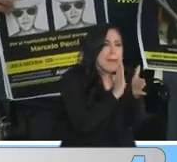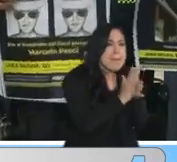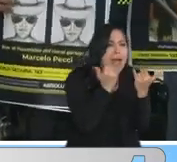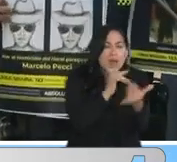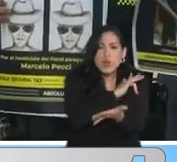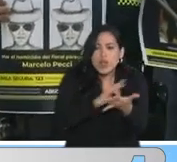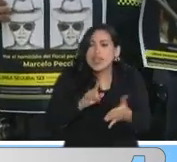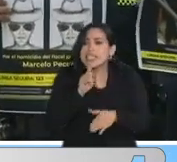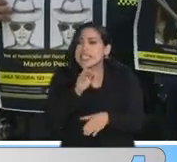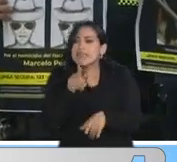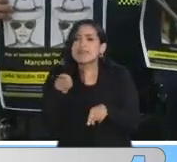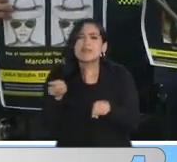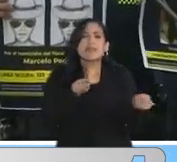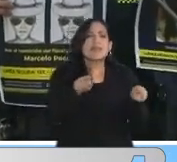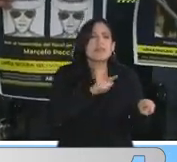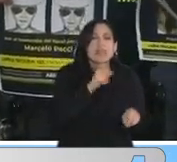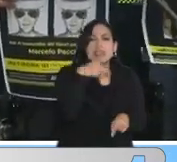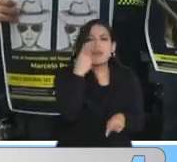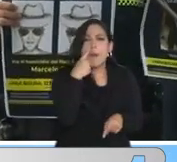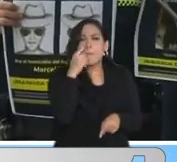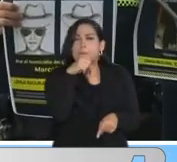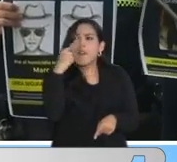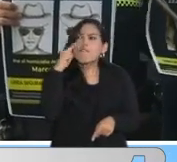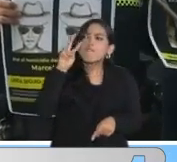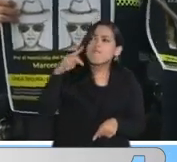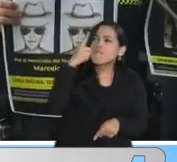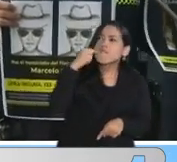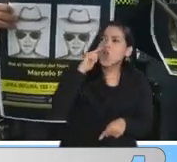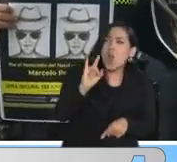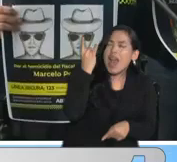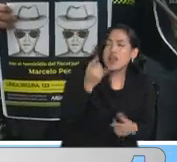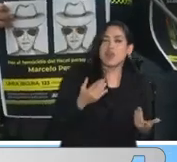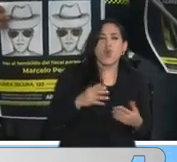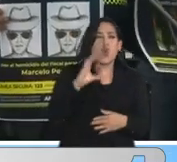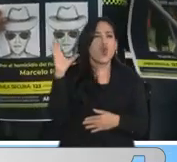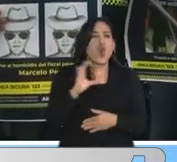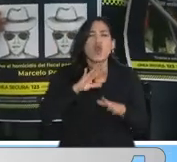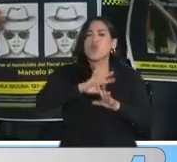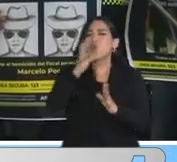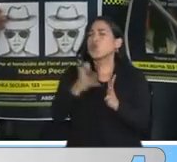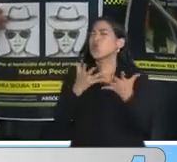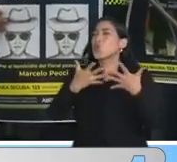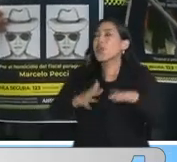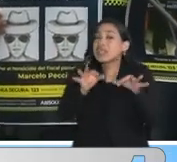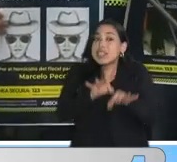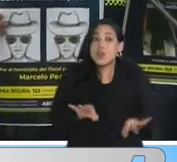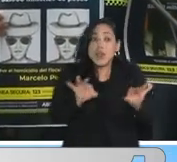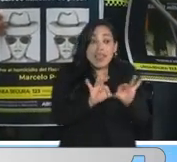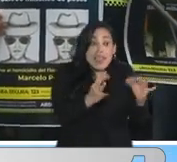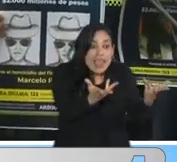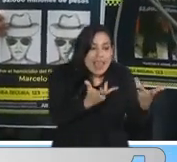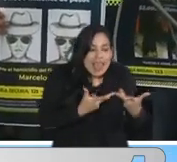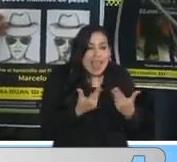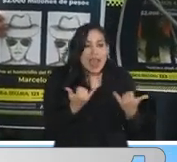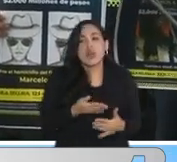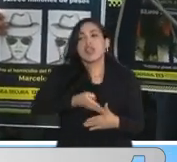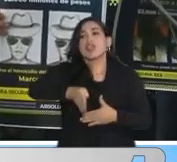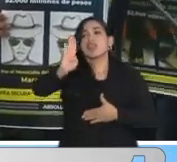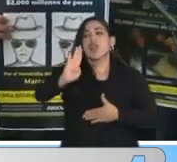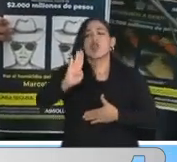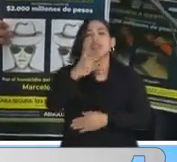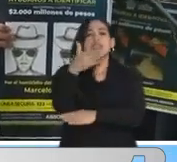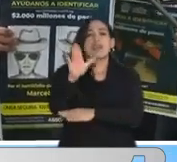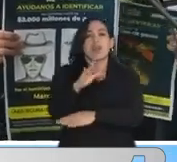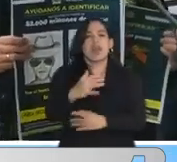a ubicarlos. O en Colombia o en cualquier parte del mundo. Muchísimas gracias. Dios y patria.